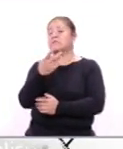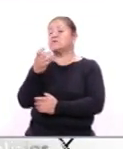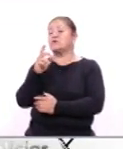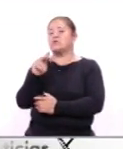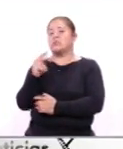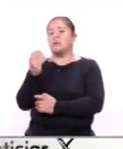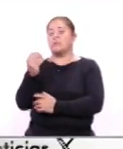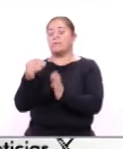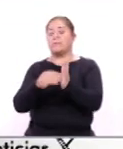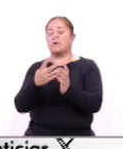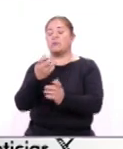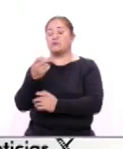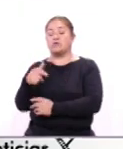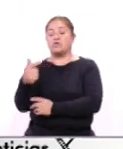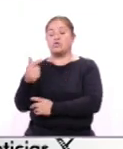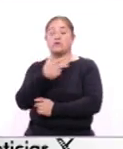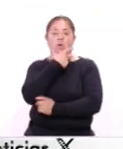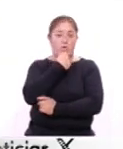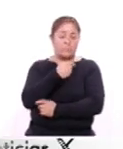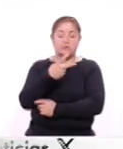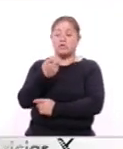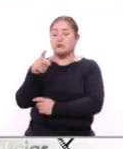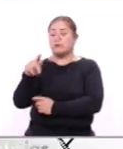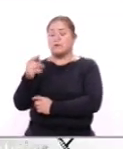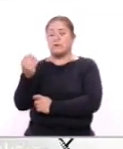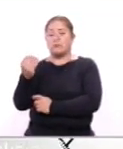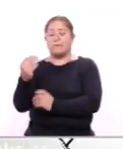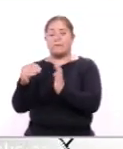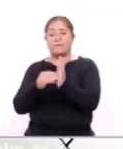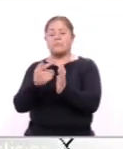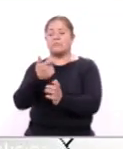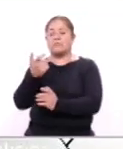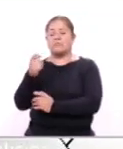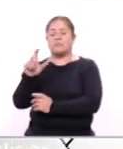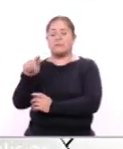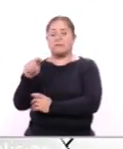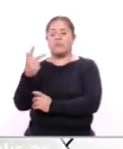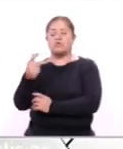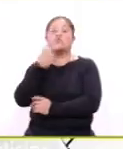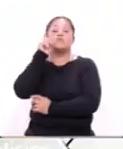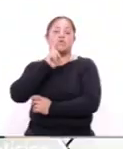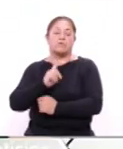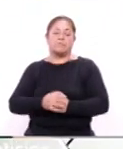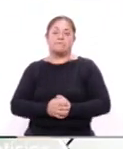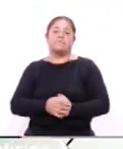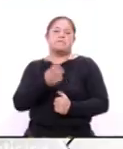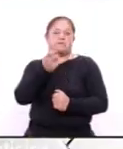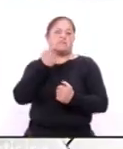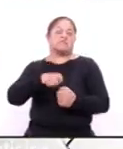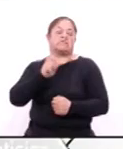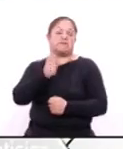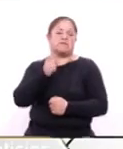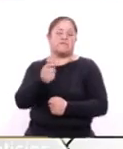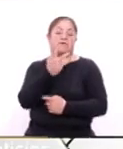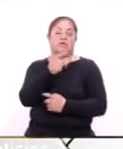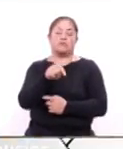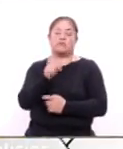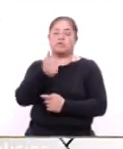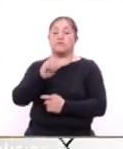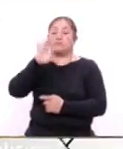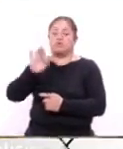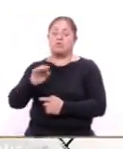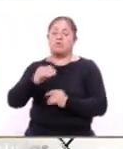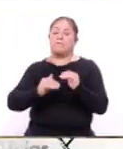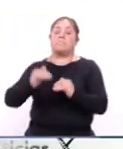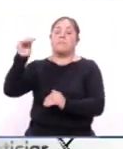389.412 eran hombres y 279.778 mujeres. Lo que representó un incremento del 2.6%